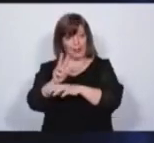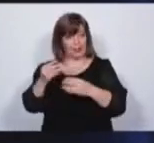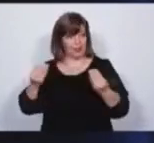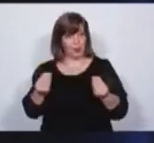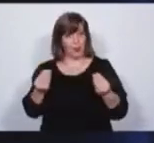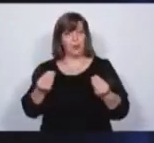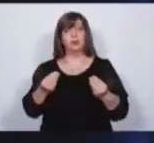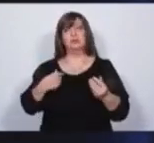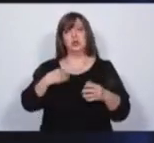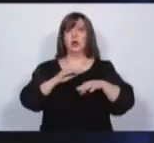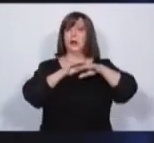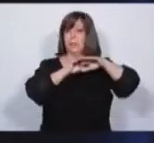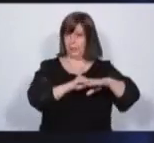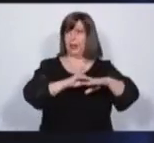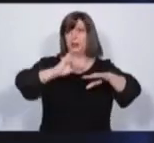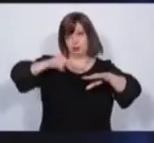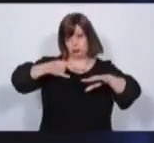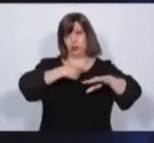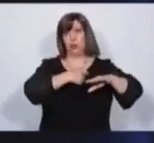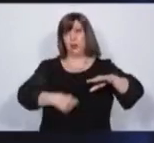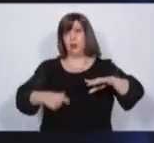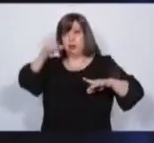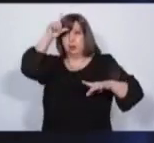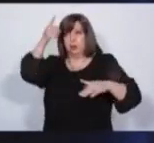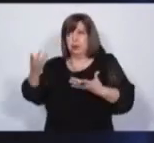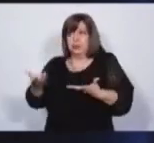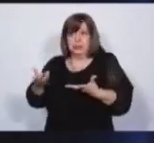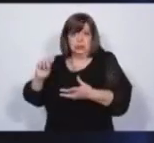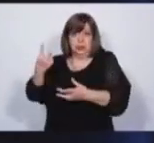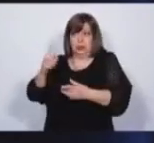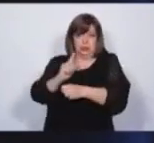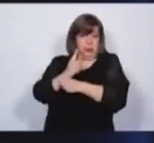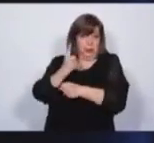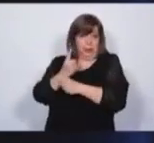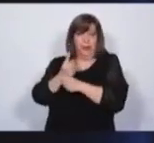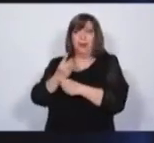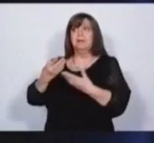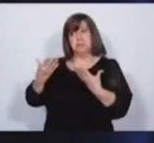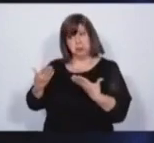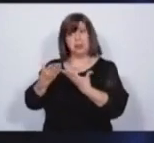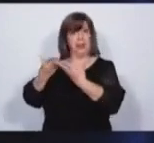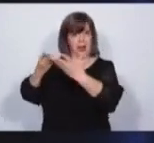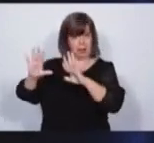el respaldo político necesario para que la policía pueda actuar en libertad.